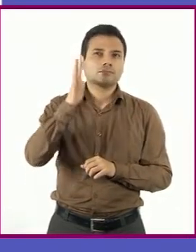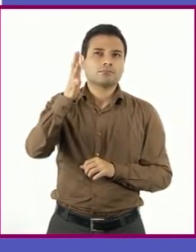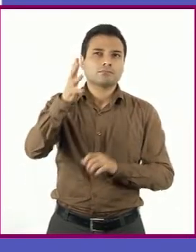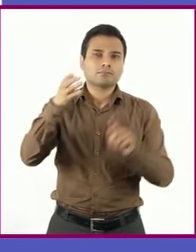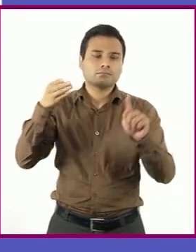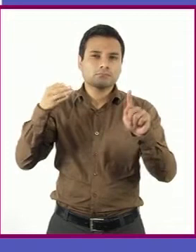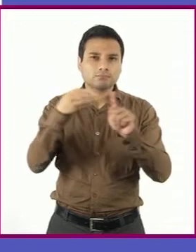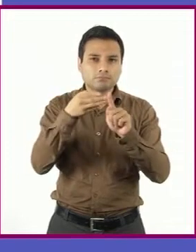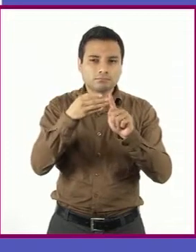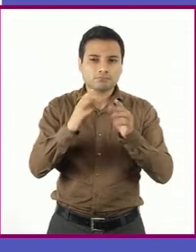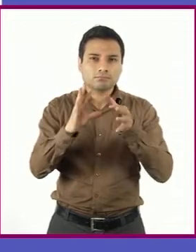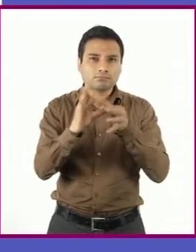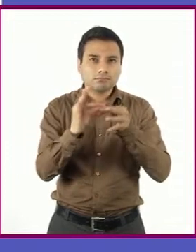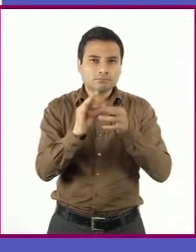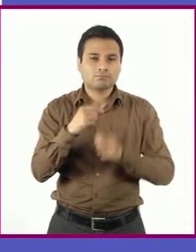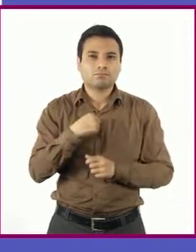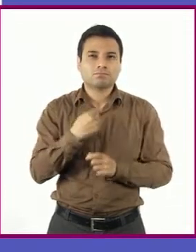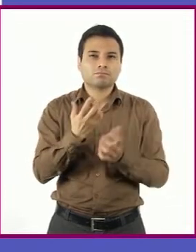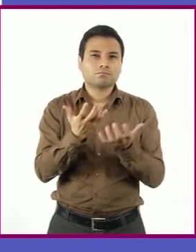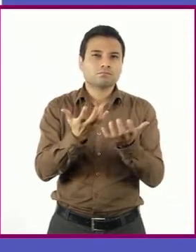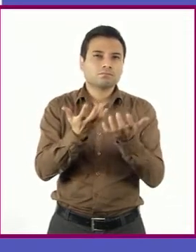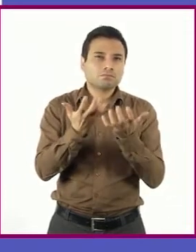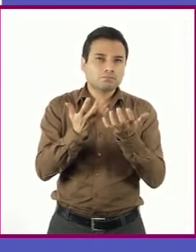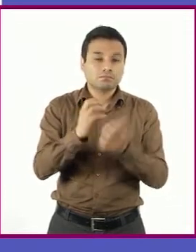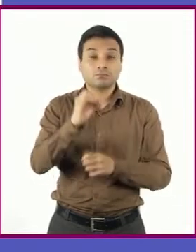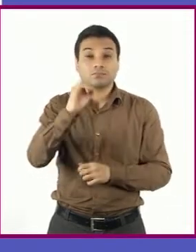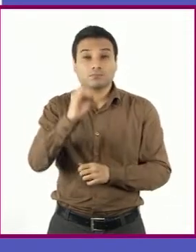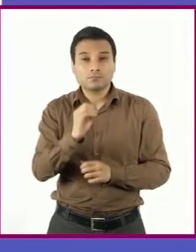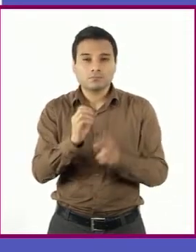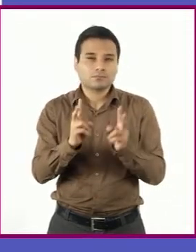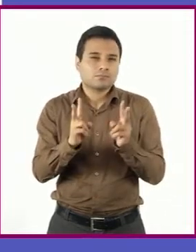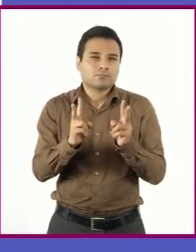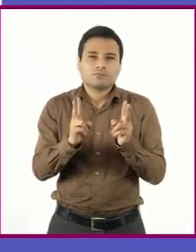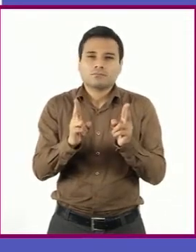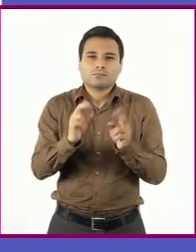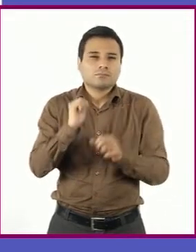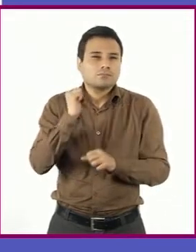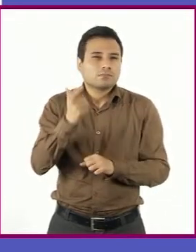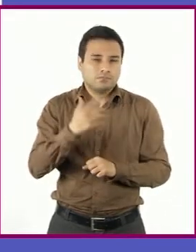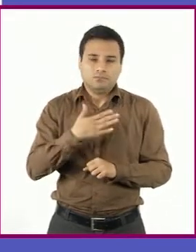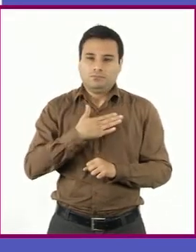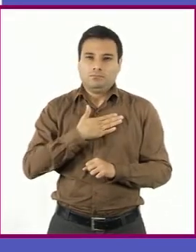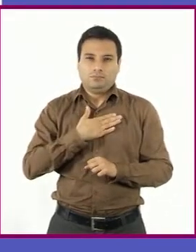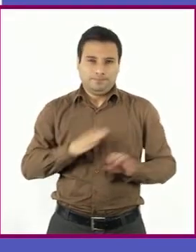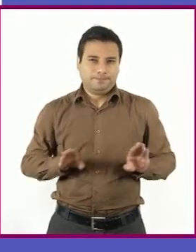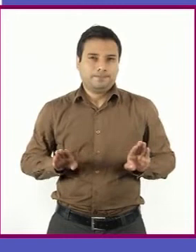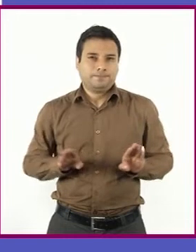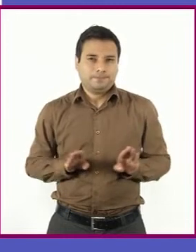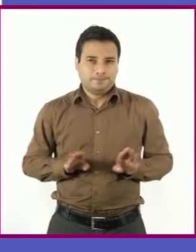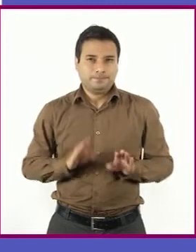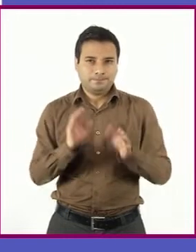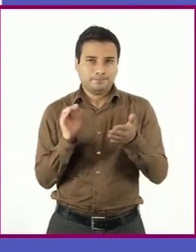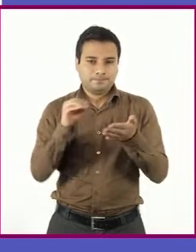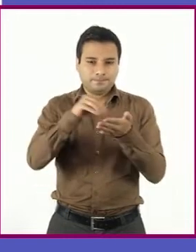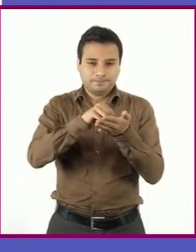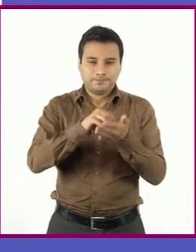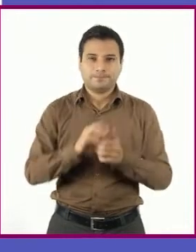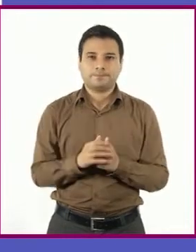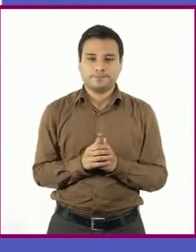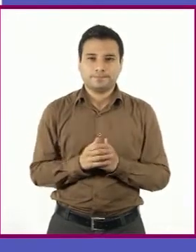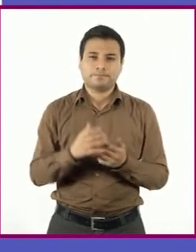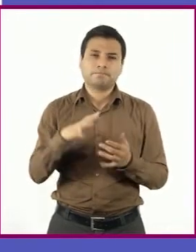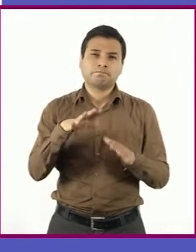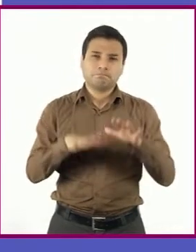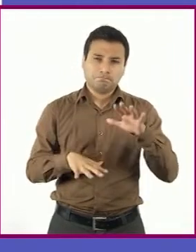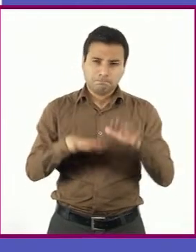deseos o una frase que defina la personalidad del autor. En ocasiones, se relatan